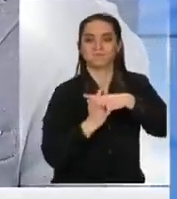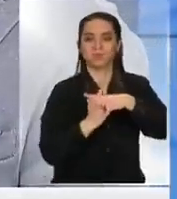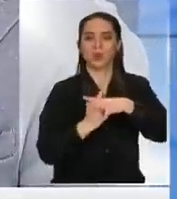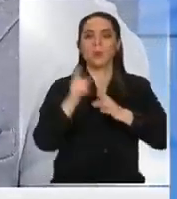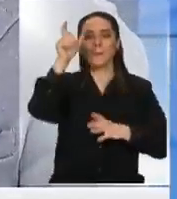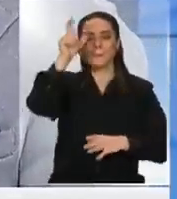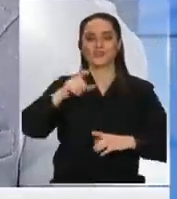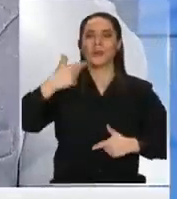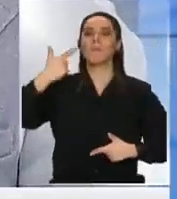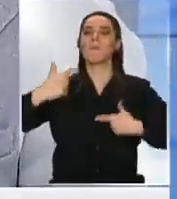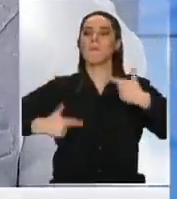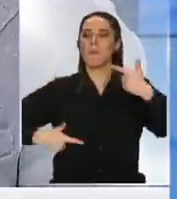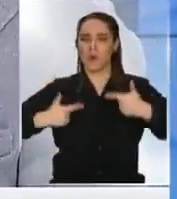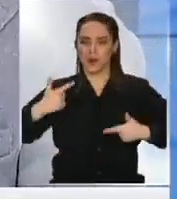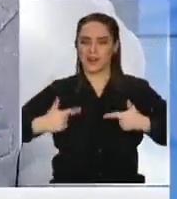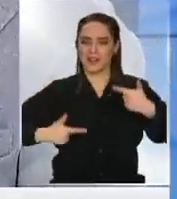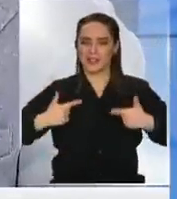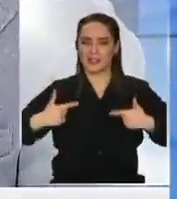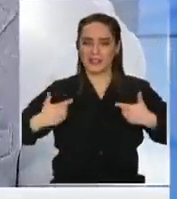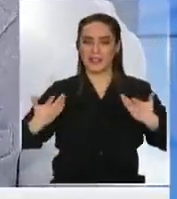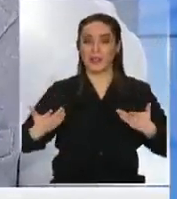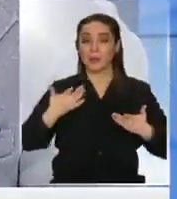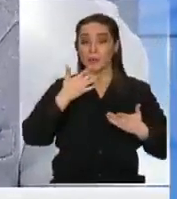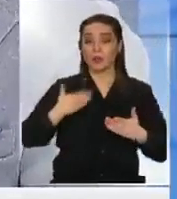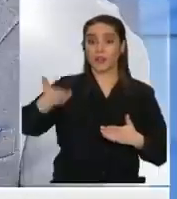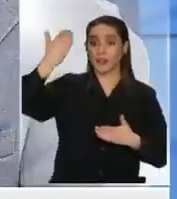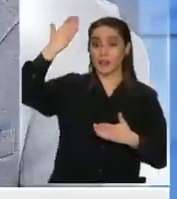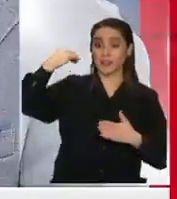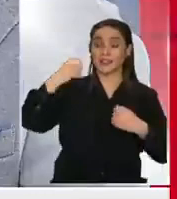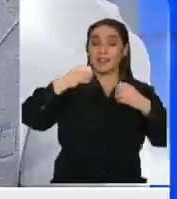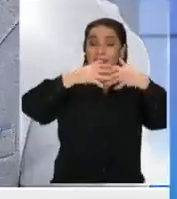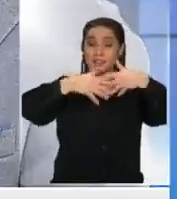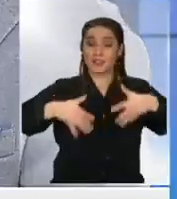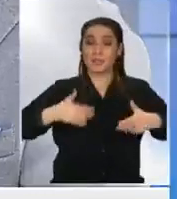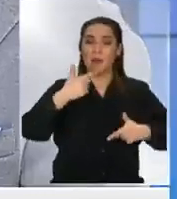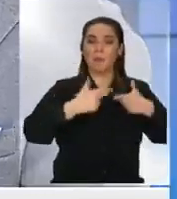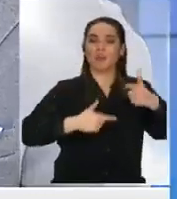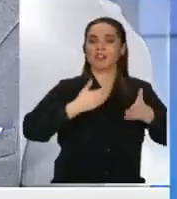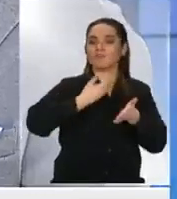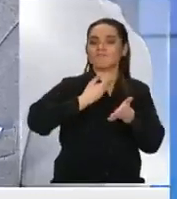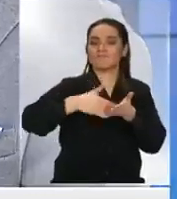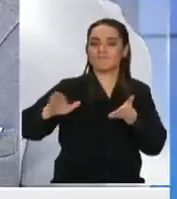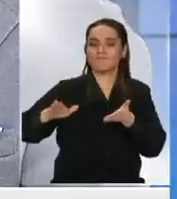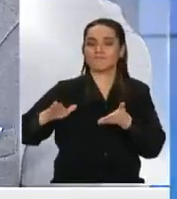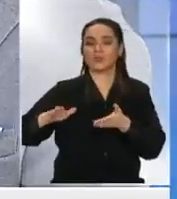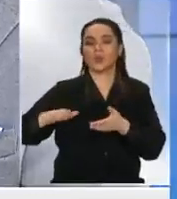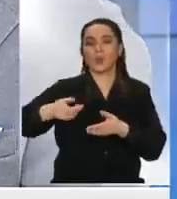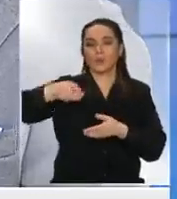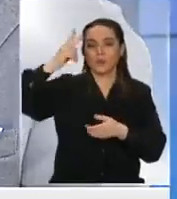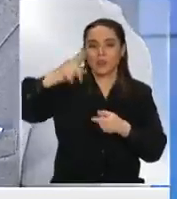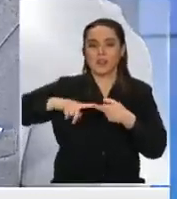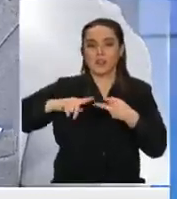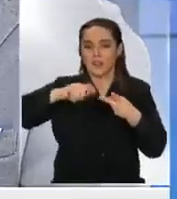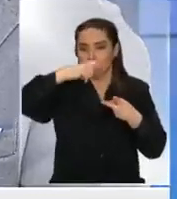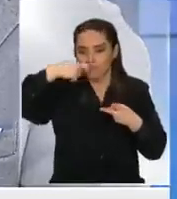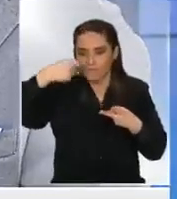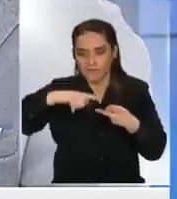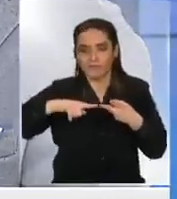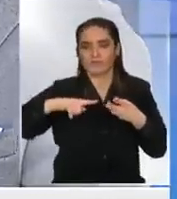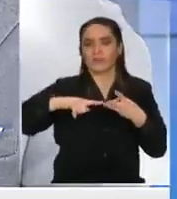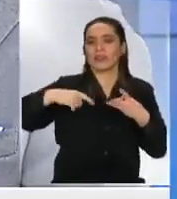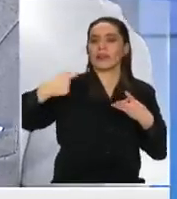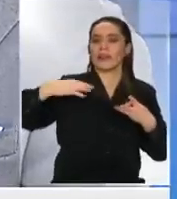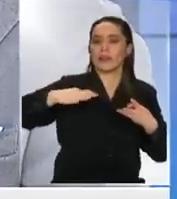después de haber sido sacado a la fuerza del sistema político lo prohibieron lo convirtieron en consumidor lo convirtieron en ciudadano